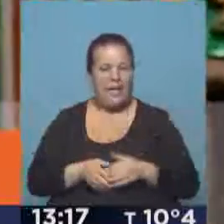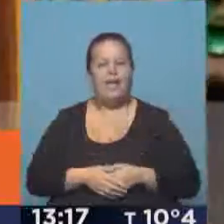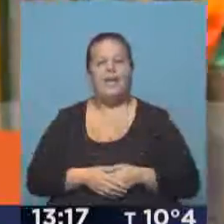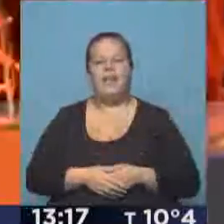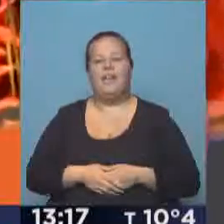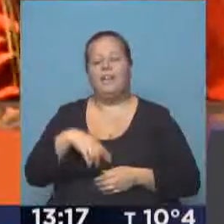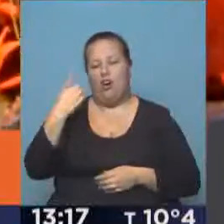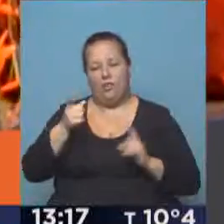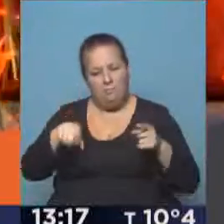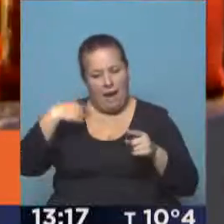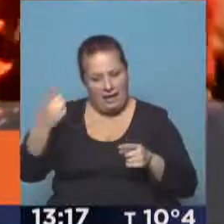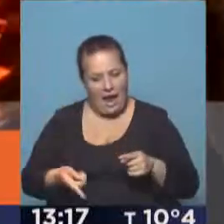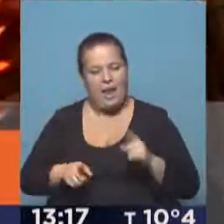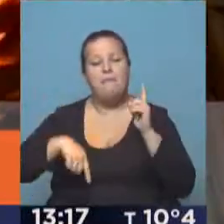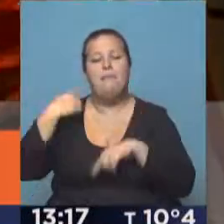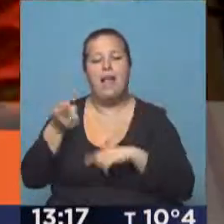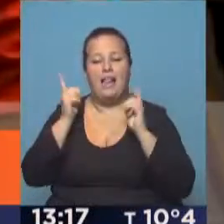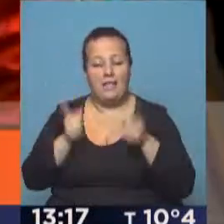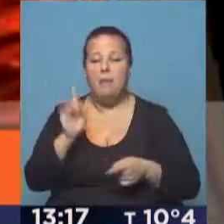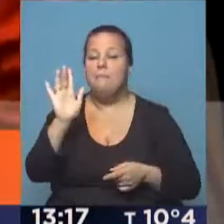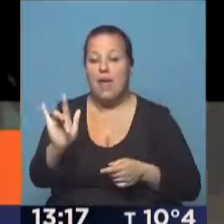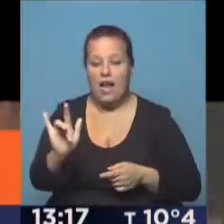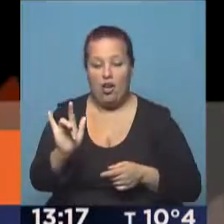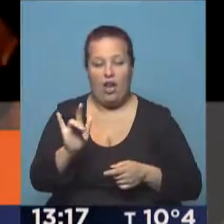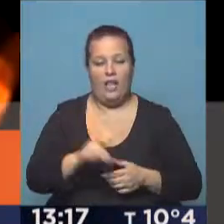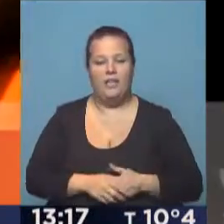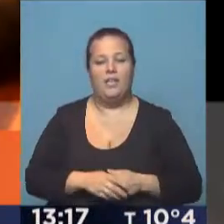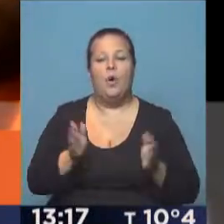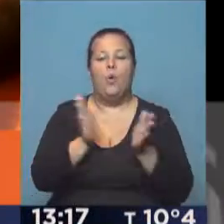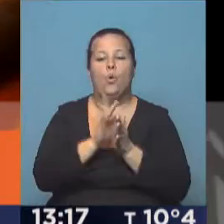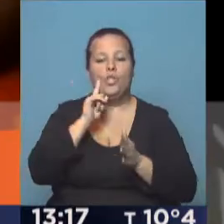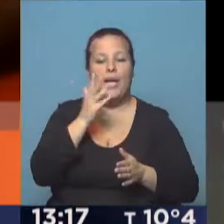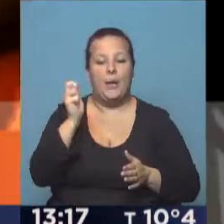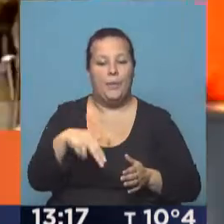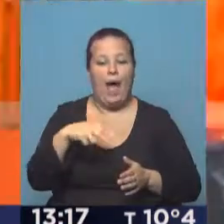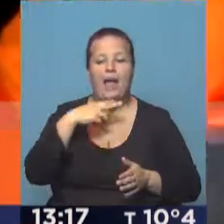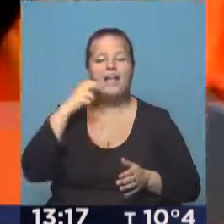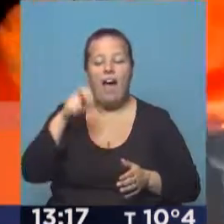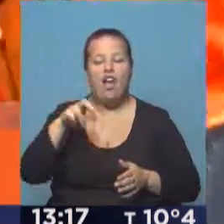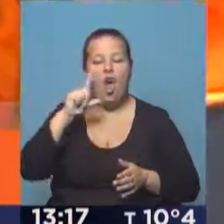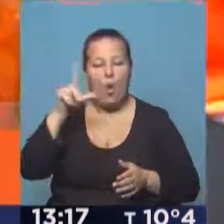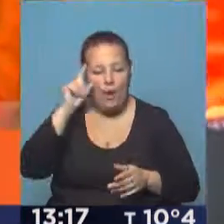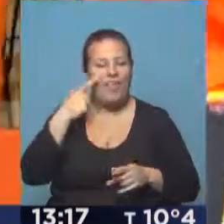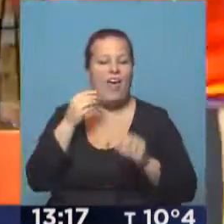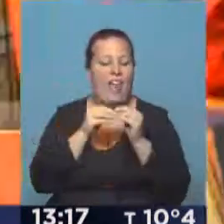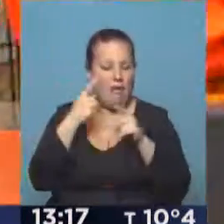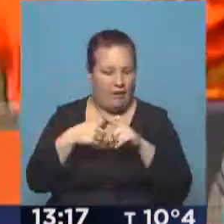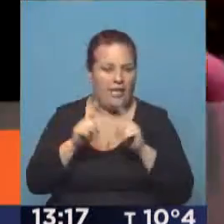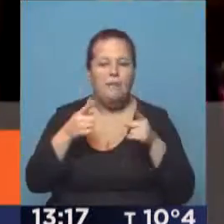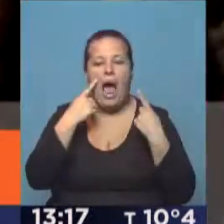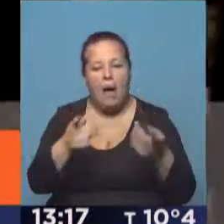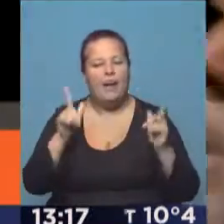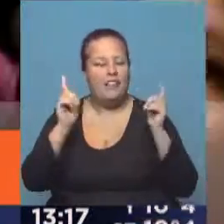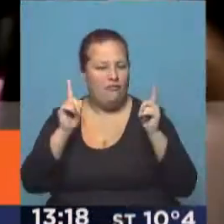Frankie Langdon va a estar mañana, mañana también el miércoles va a estar junto con Iván Noble que van a estar festejando el Día del Amigo. Todo para ver, para